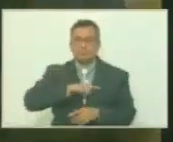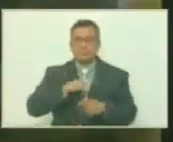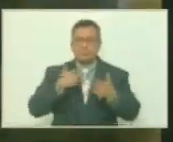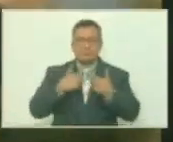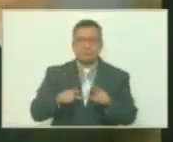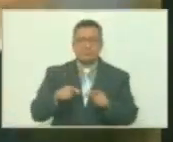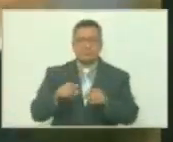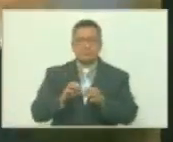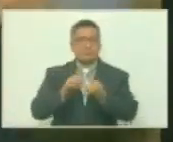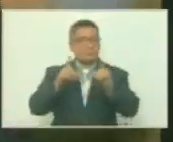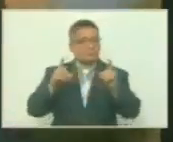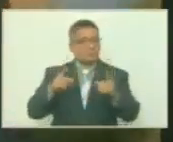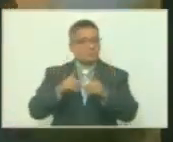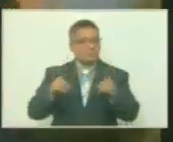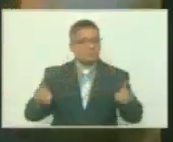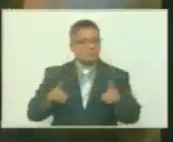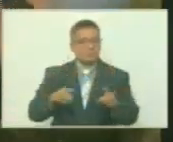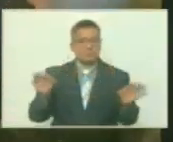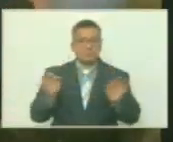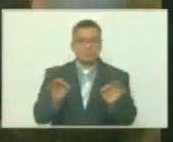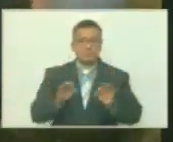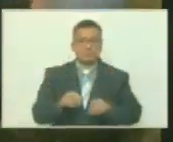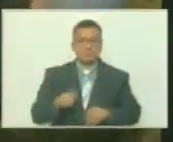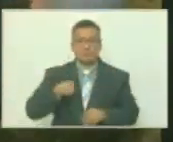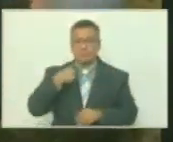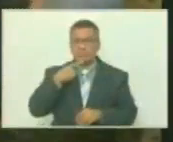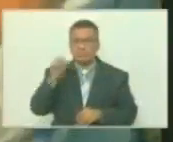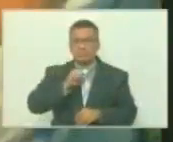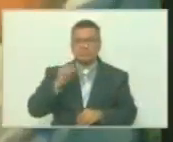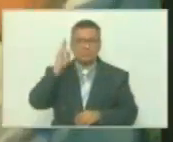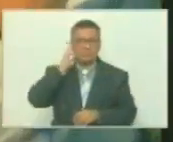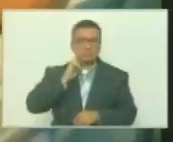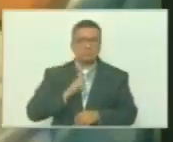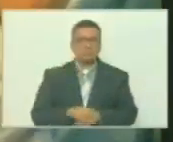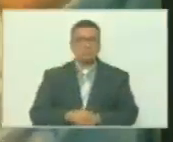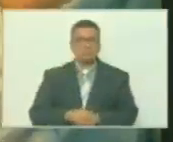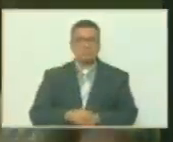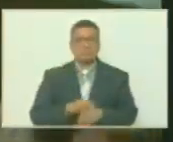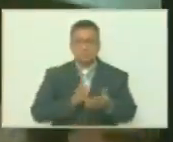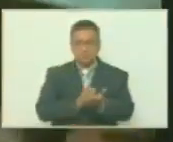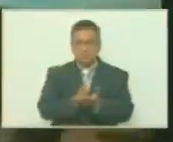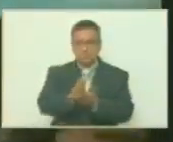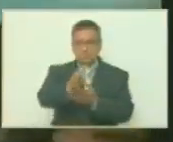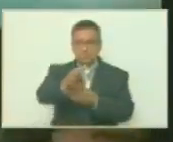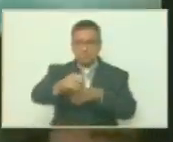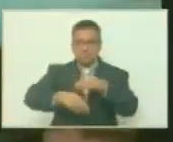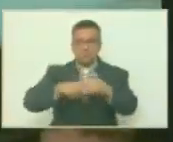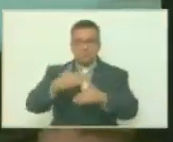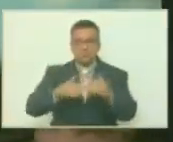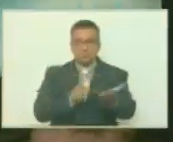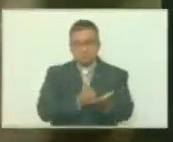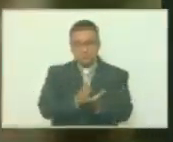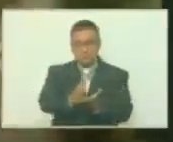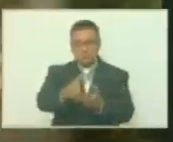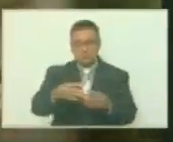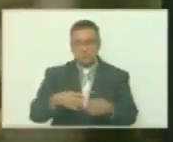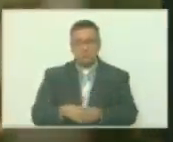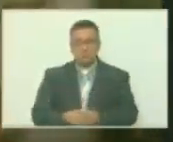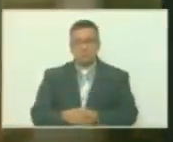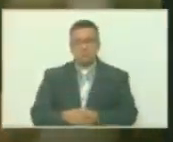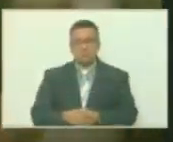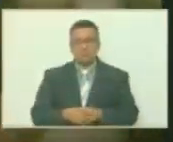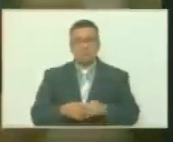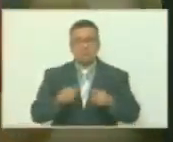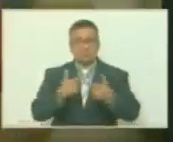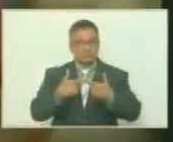independencia o nada decía Simón Bolívar y seguiremos transitando este camino de la